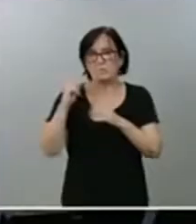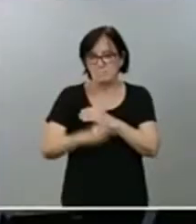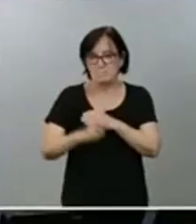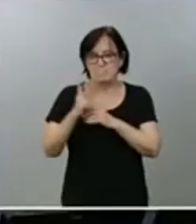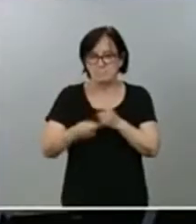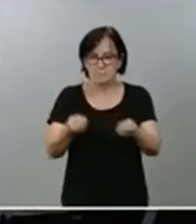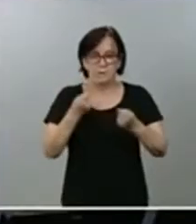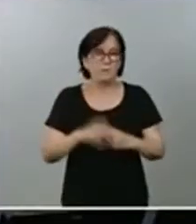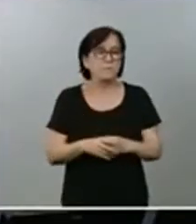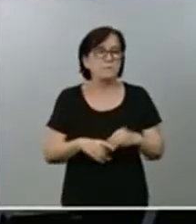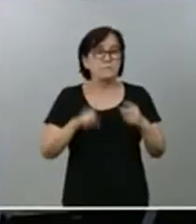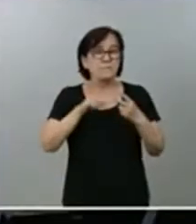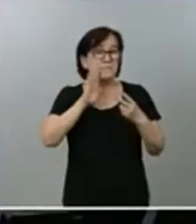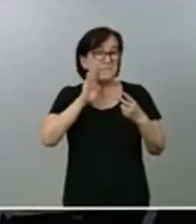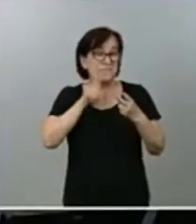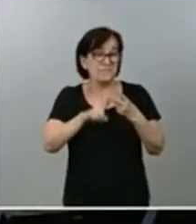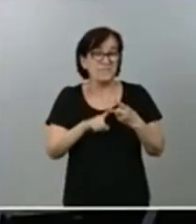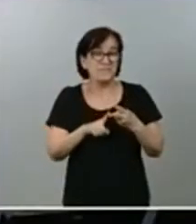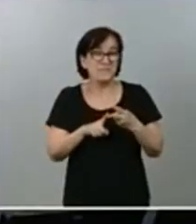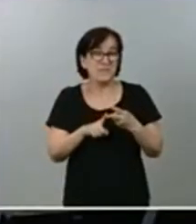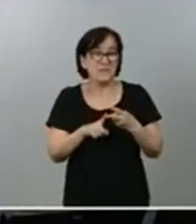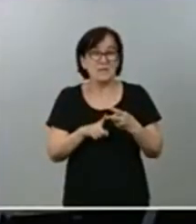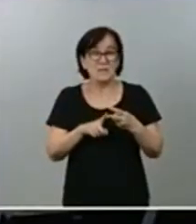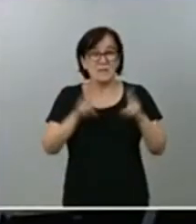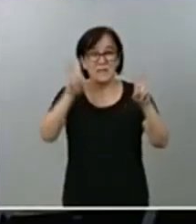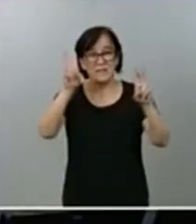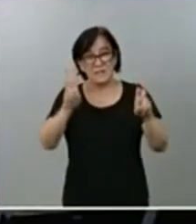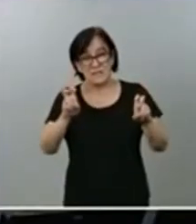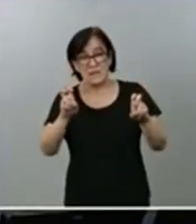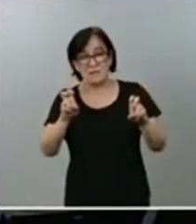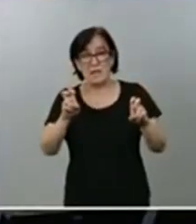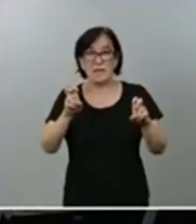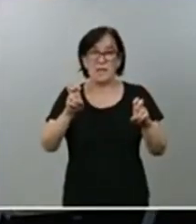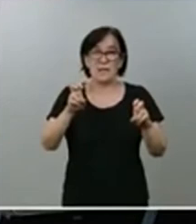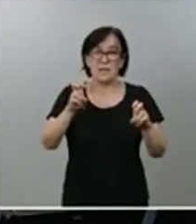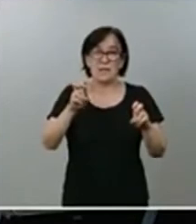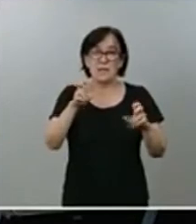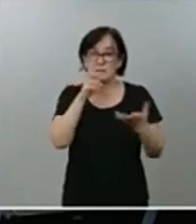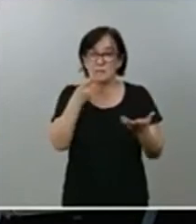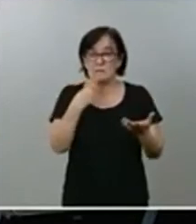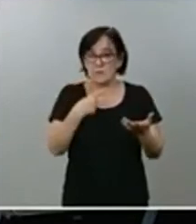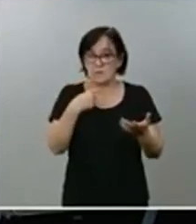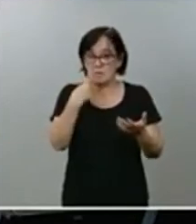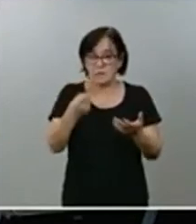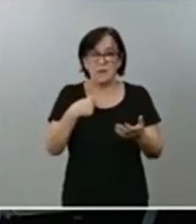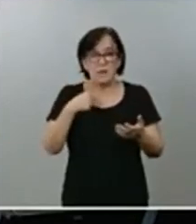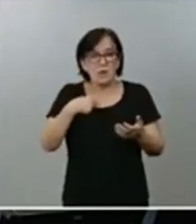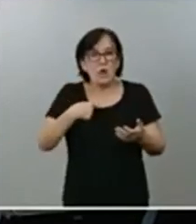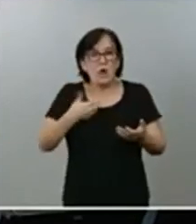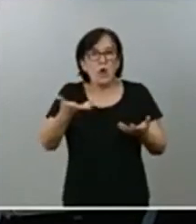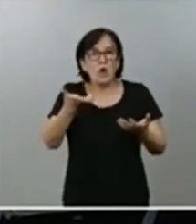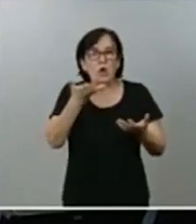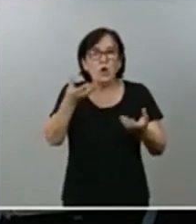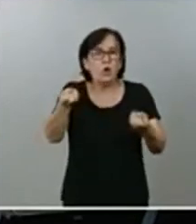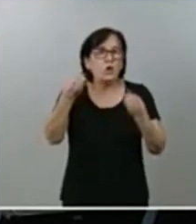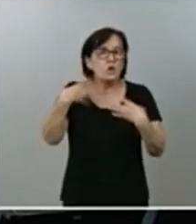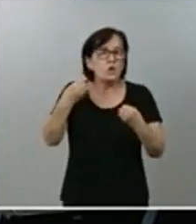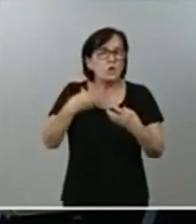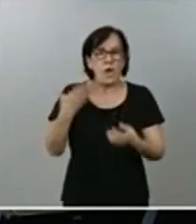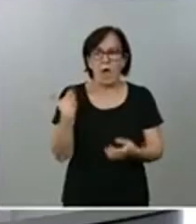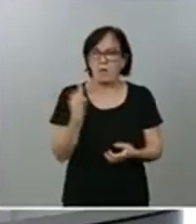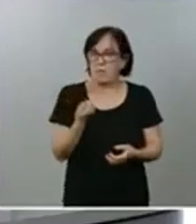Y en relación con la cuestión que me formulaba Carolina, bueno, decirle que yo he tenido conocimiento hace un rato,